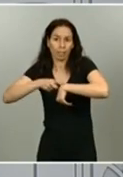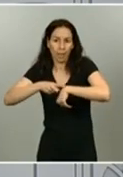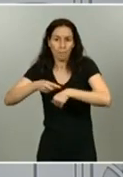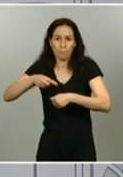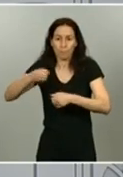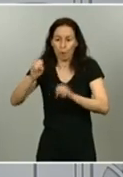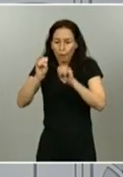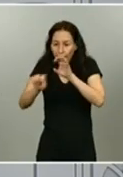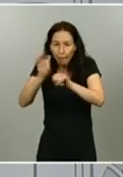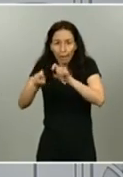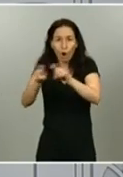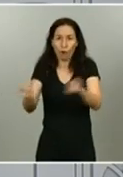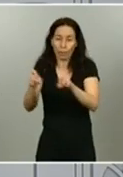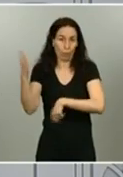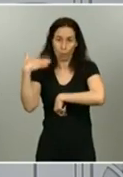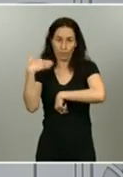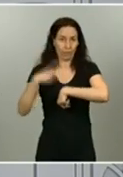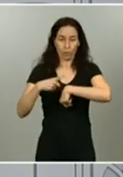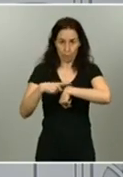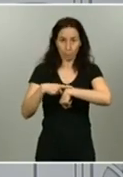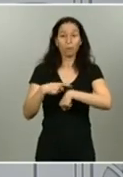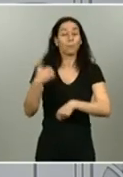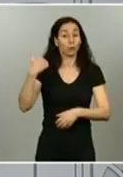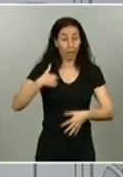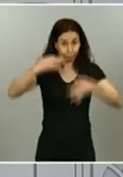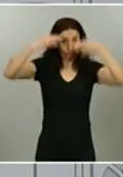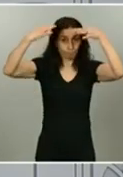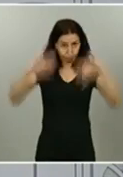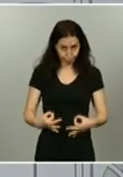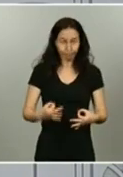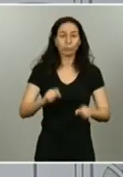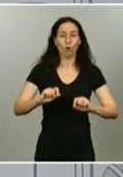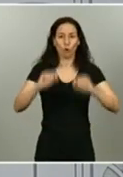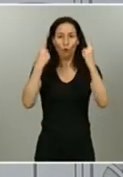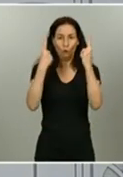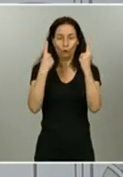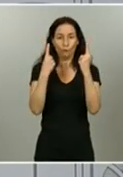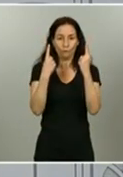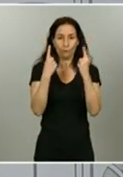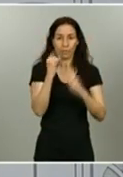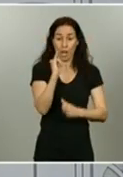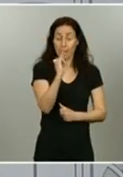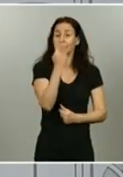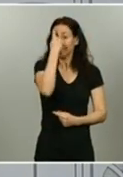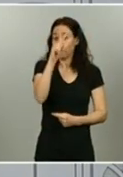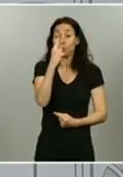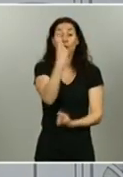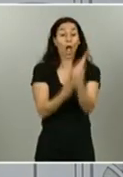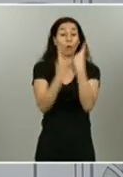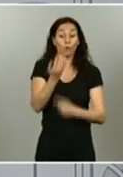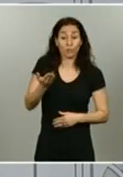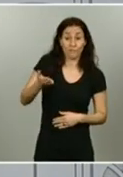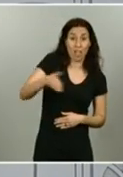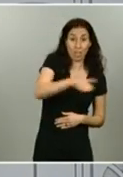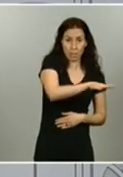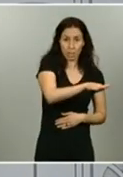28.000 fallecidos con un diagnóstico de confirmación de coronavirus. También sabemos que algunos fallecidos por coronavirus han podido fallecer